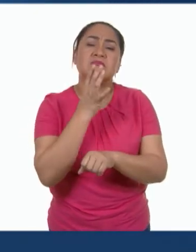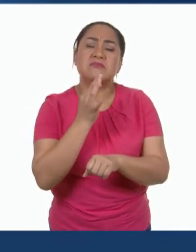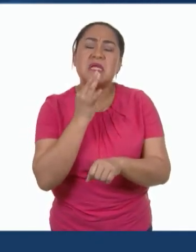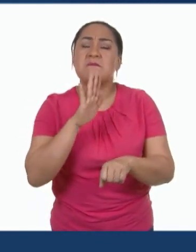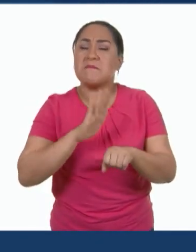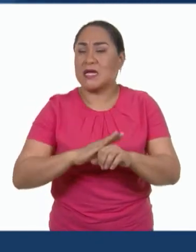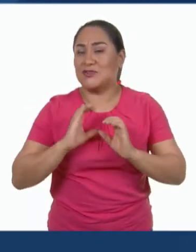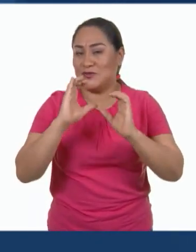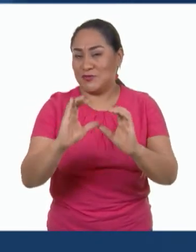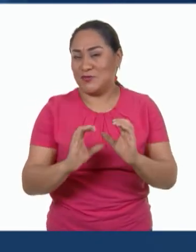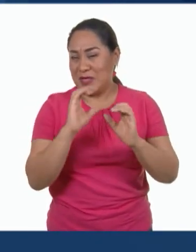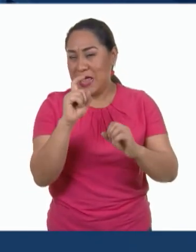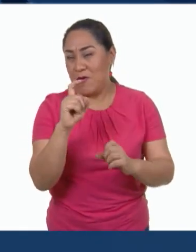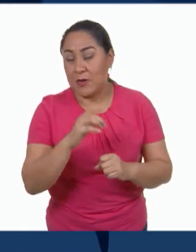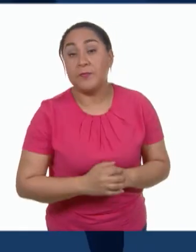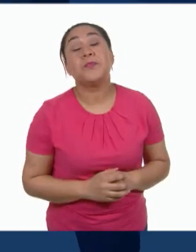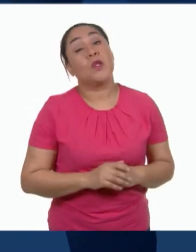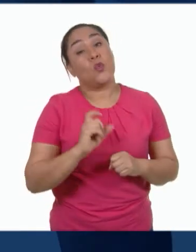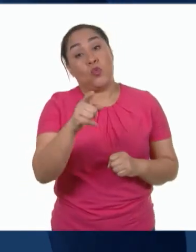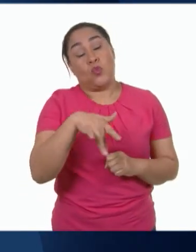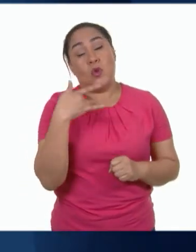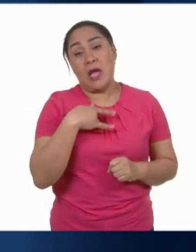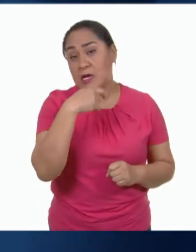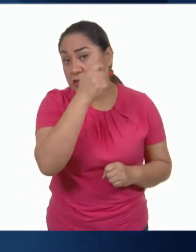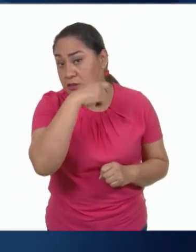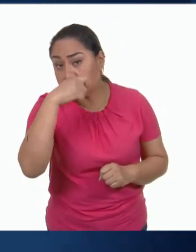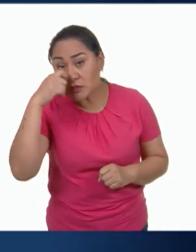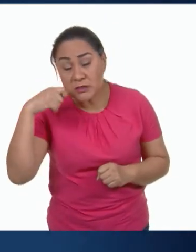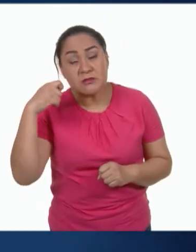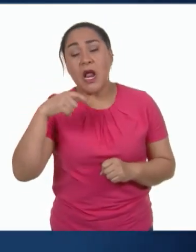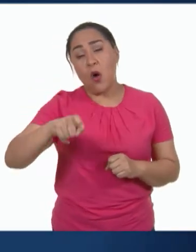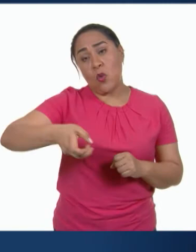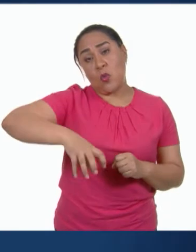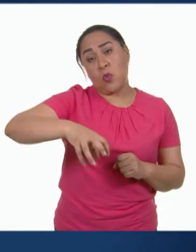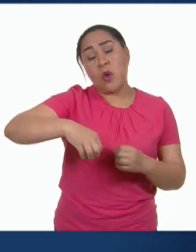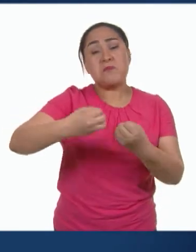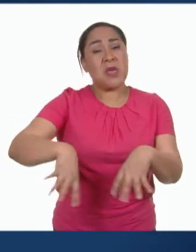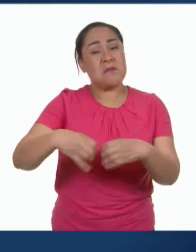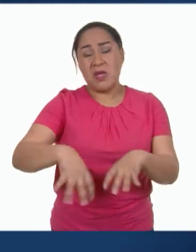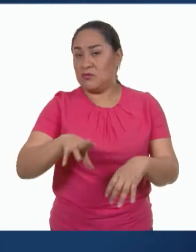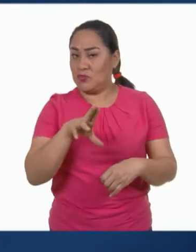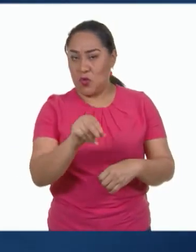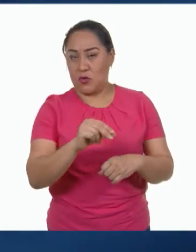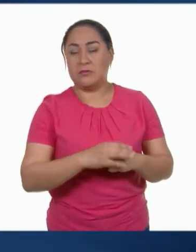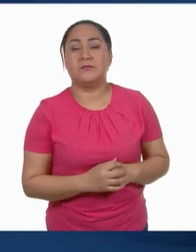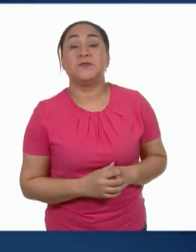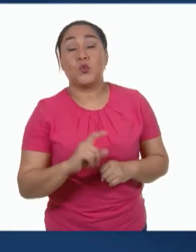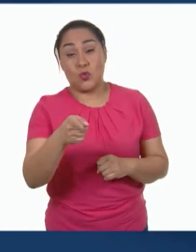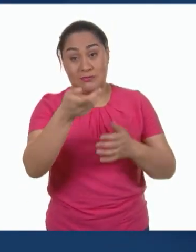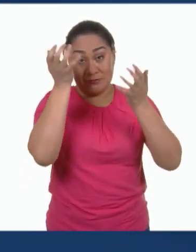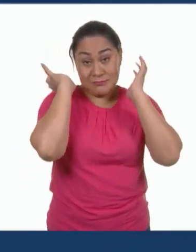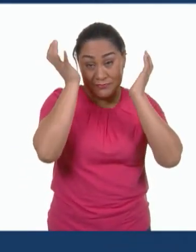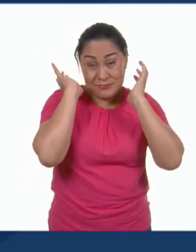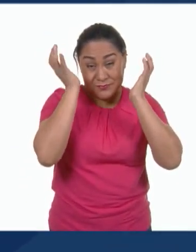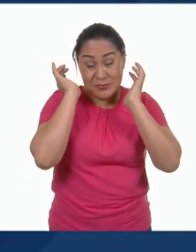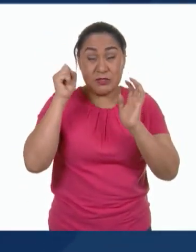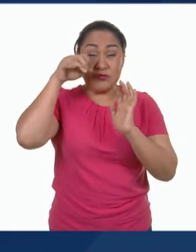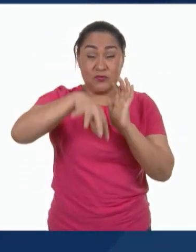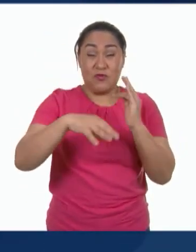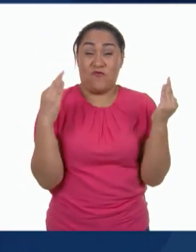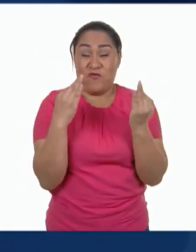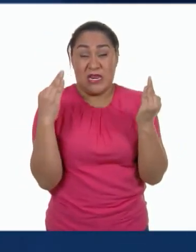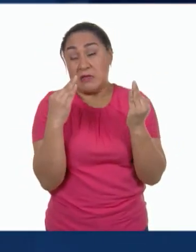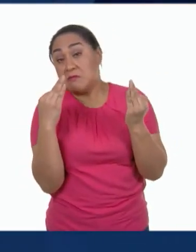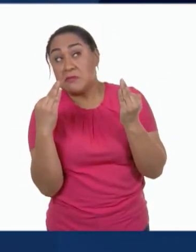eficiente. Mientras te cepillas los dientes, no dejes el agua correr. En la regadera aprovecha el agua que sale fría